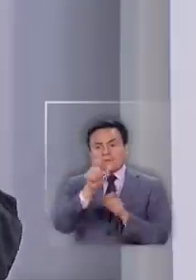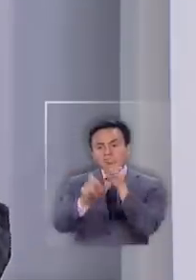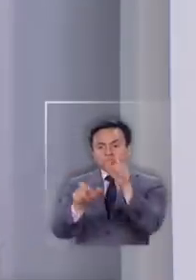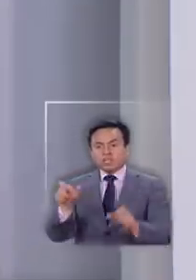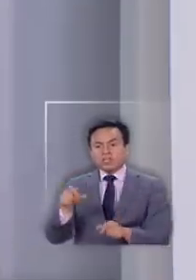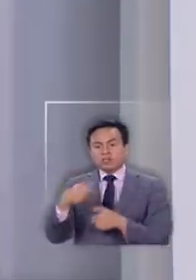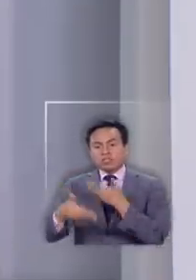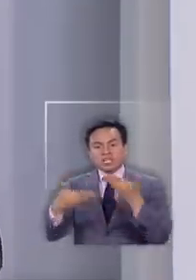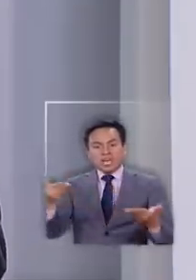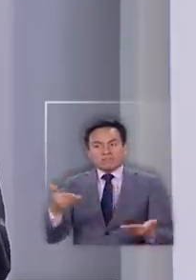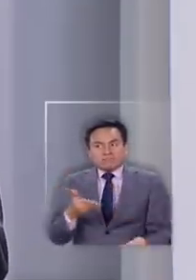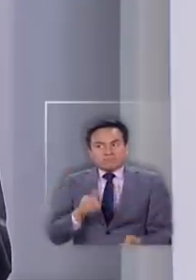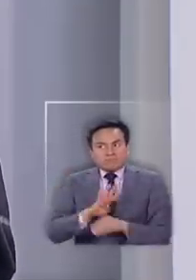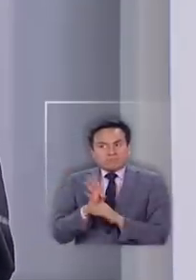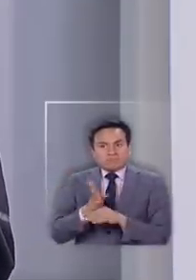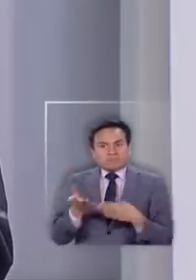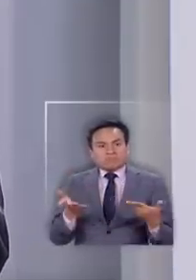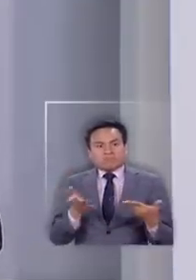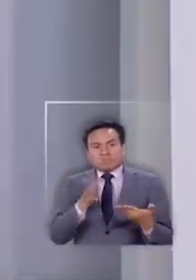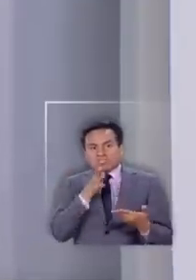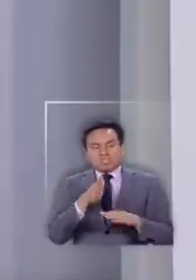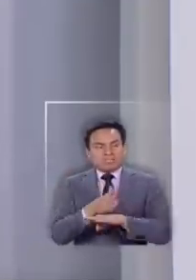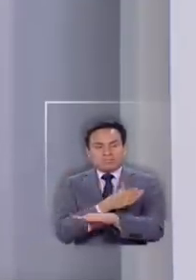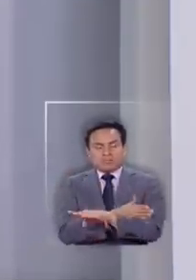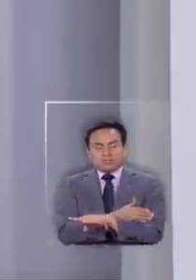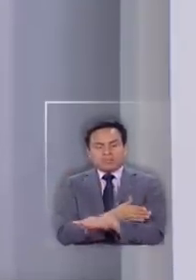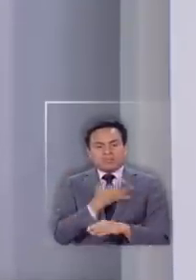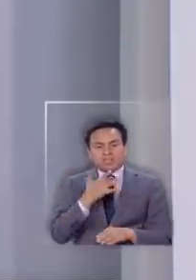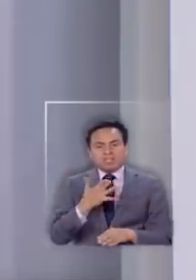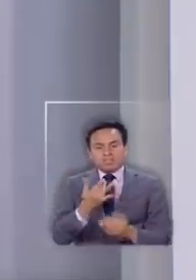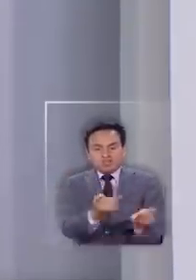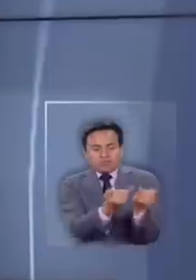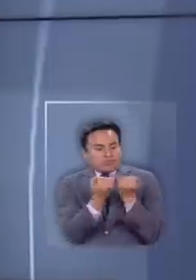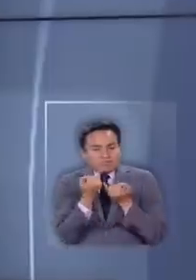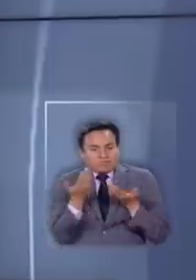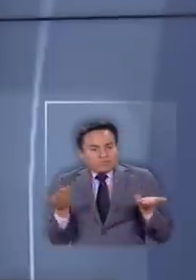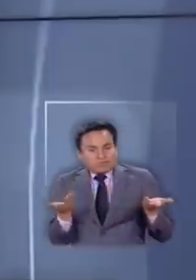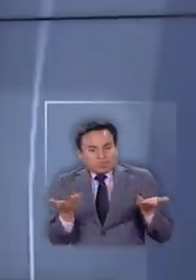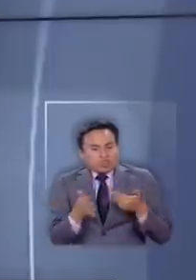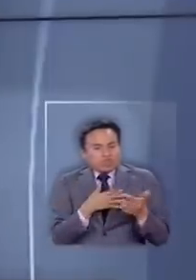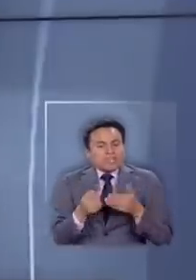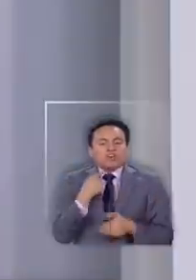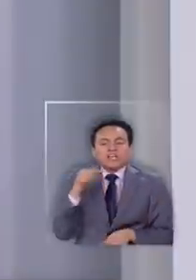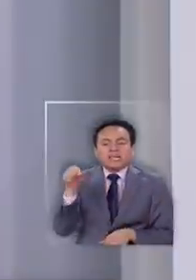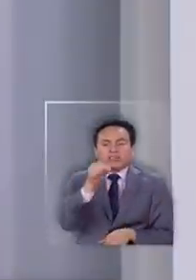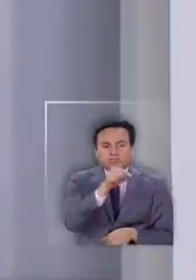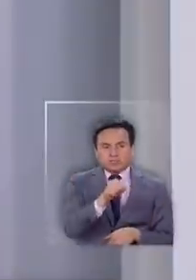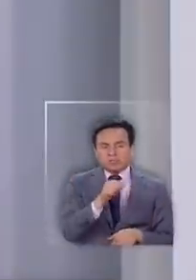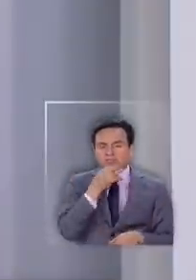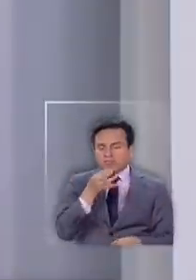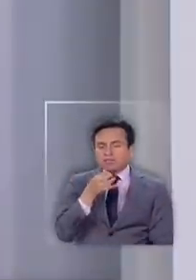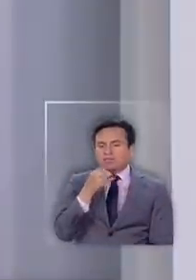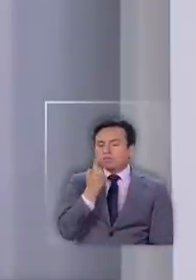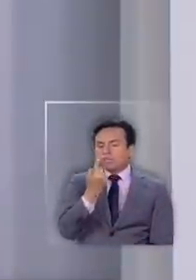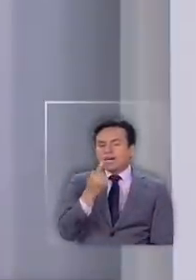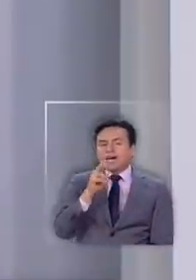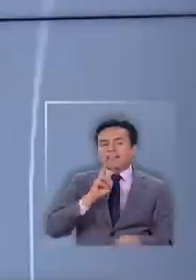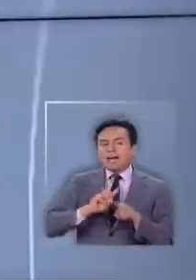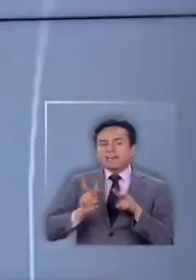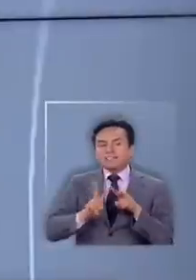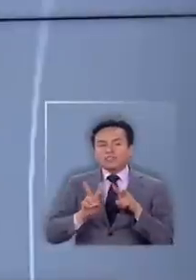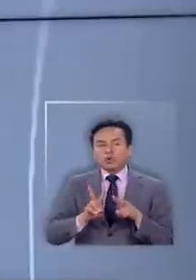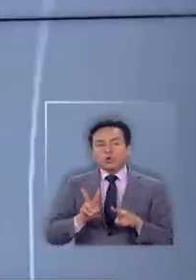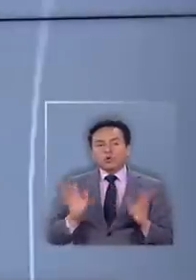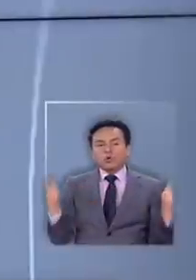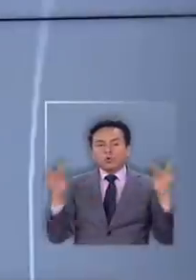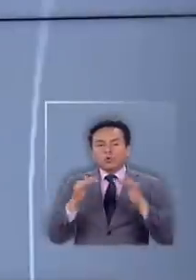personas contagiadas, no tengo cómo anticipárselo porque ni siquiera nos dan la información de dónde están los contagiados. Vamos a ese tema. Ayer le preguntaba si se están realizando